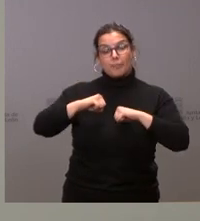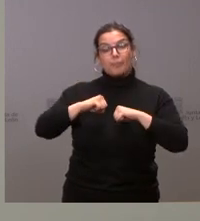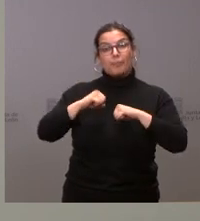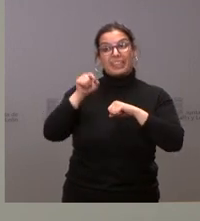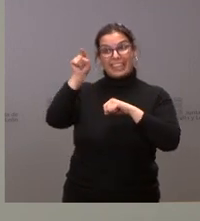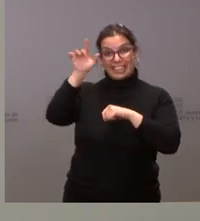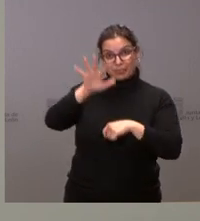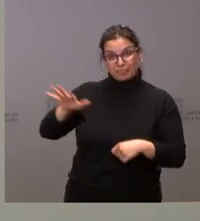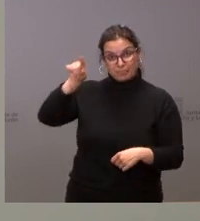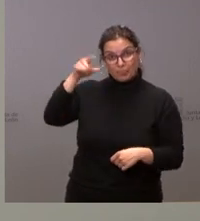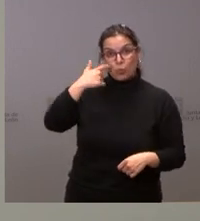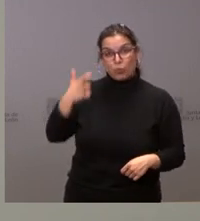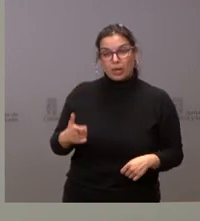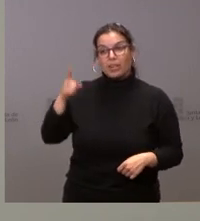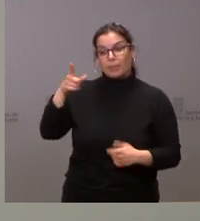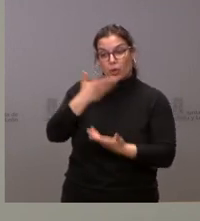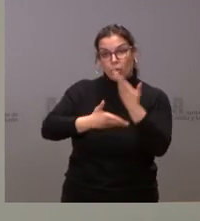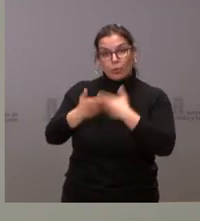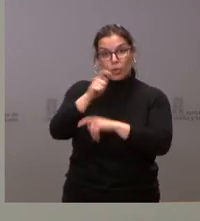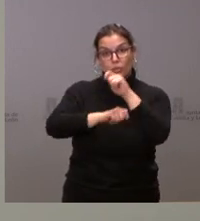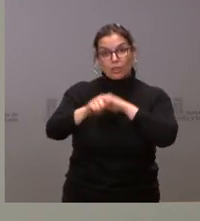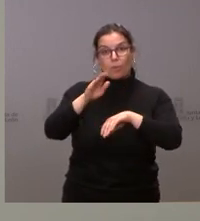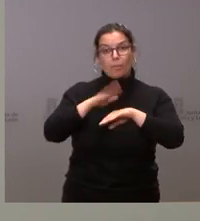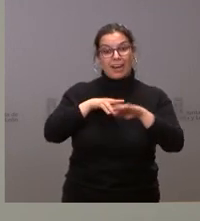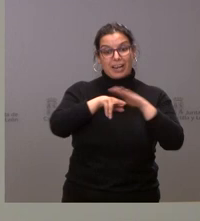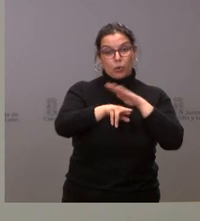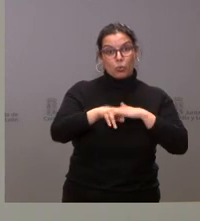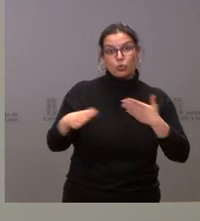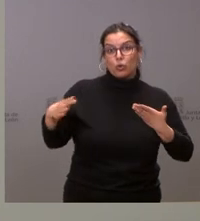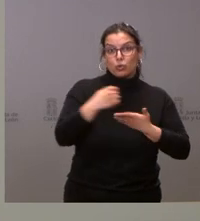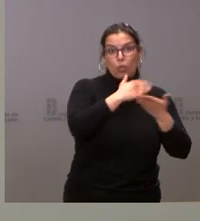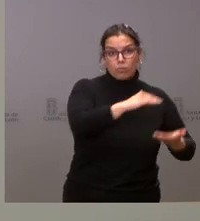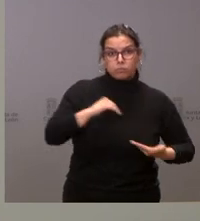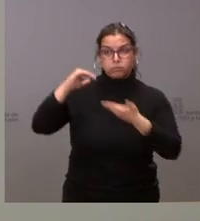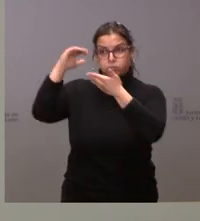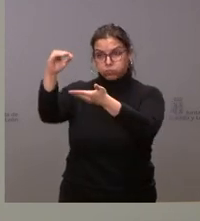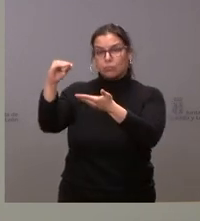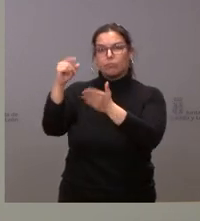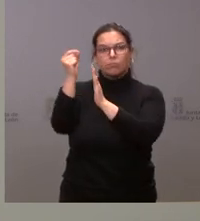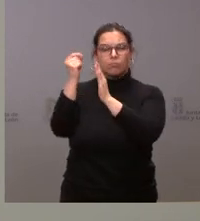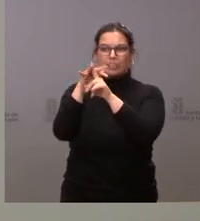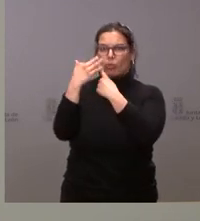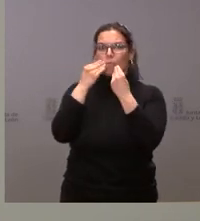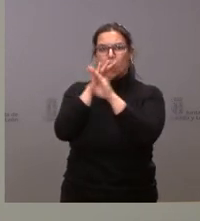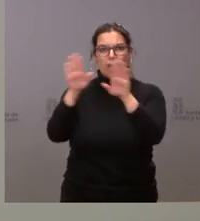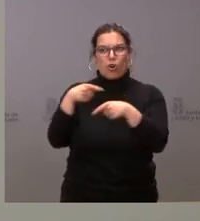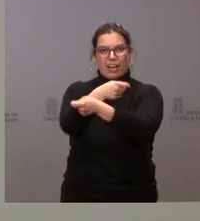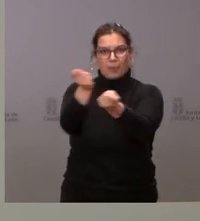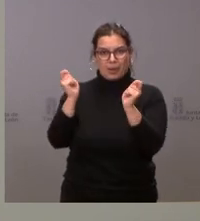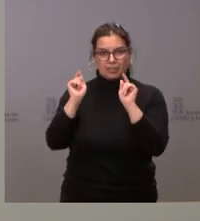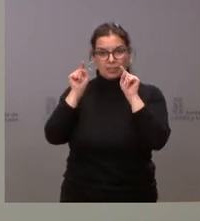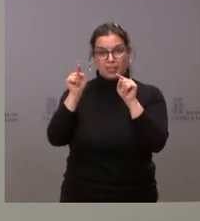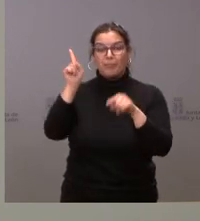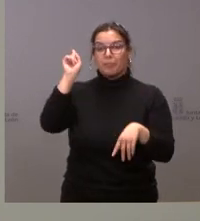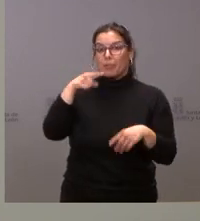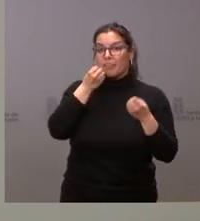y en colaboración con AECID, pues llegar a que estos recursos lleguen en el territorio en las mejores condiciones posibles. Les informo,